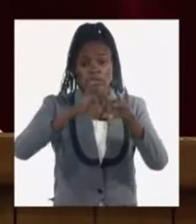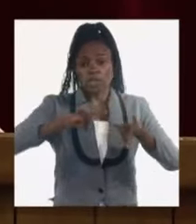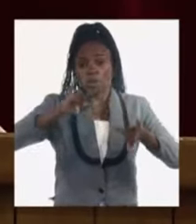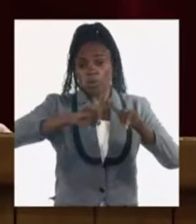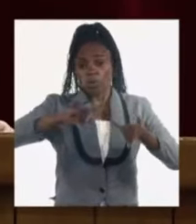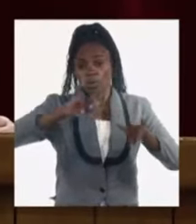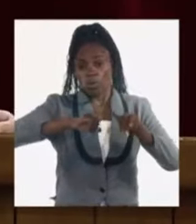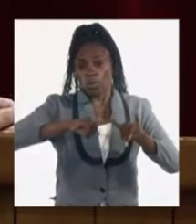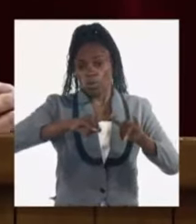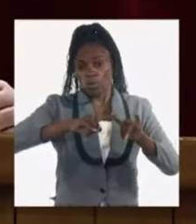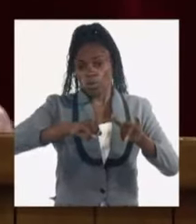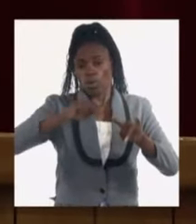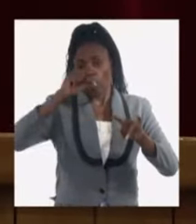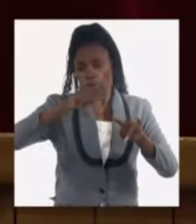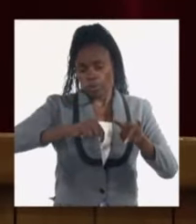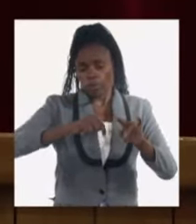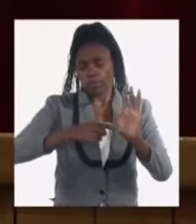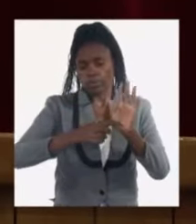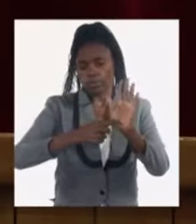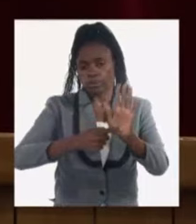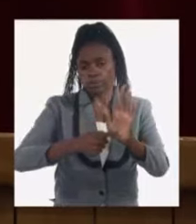que están en la presentación